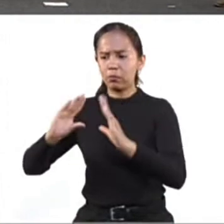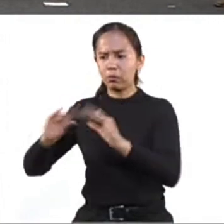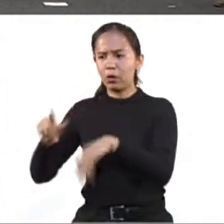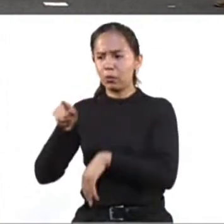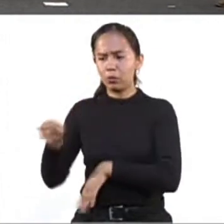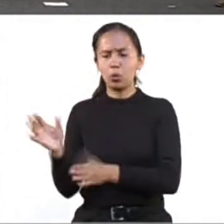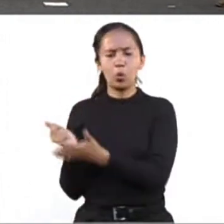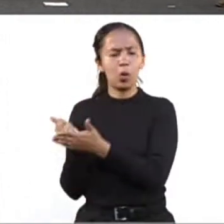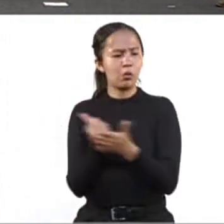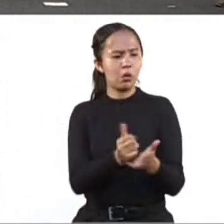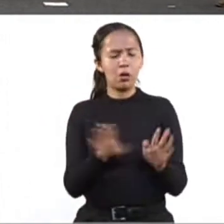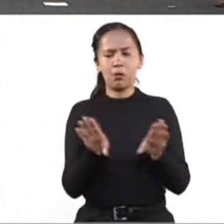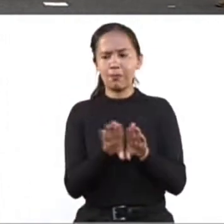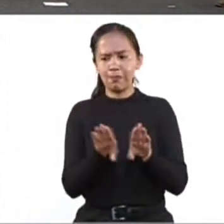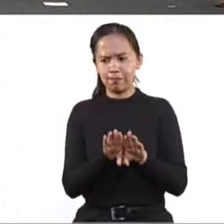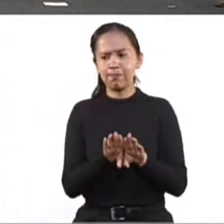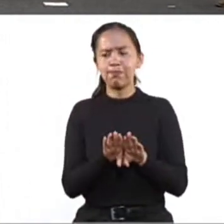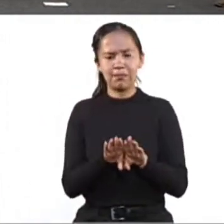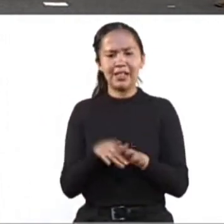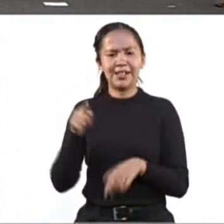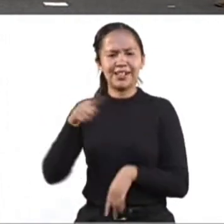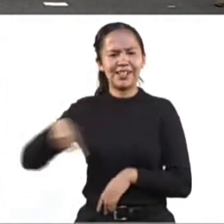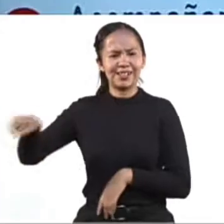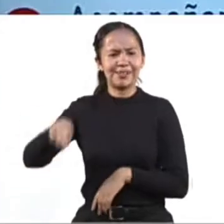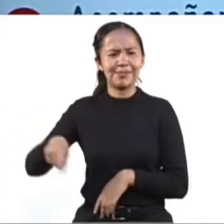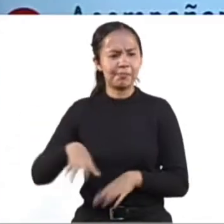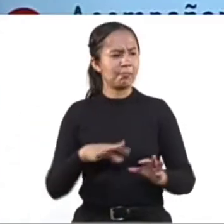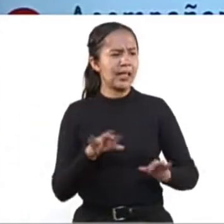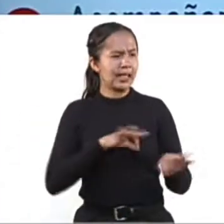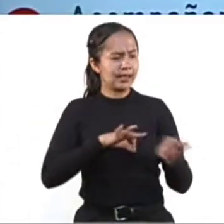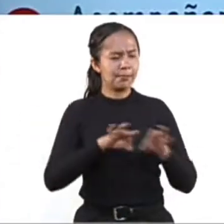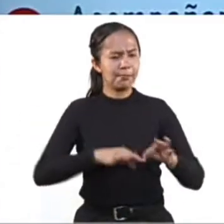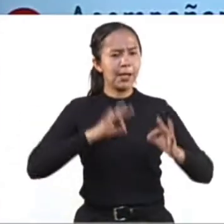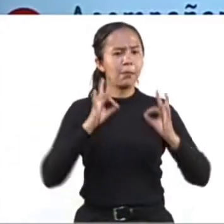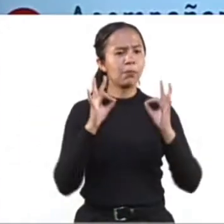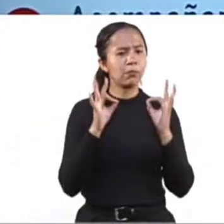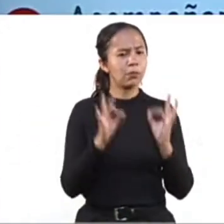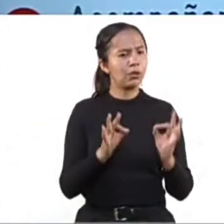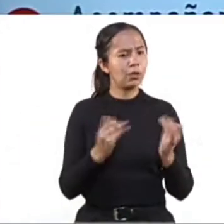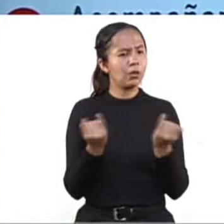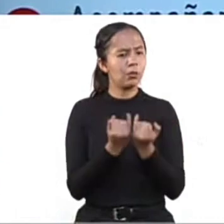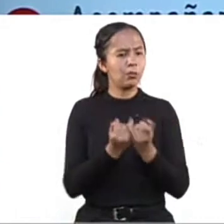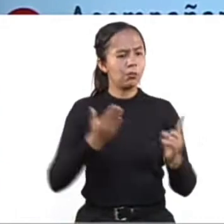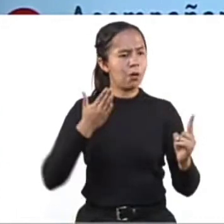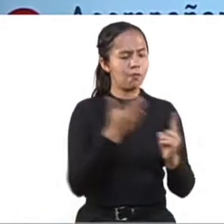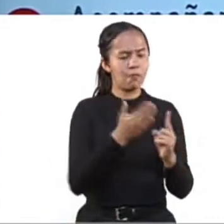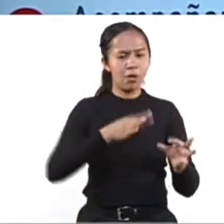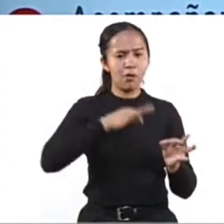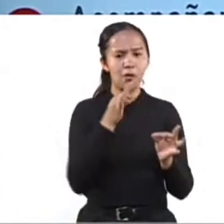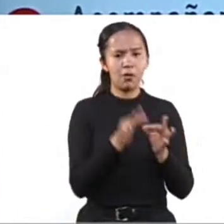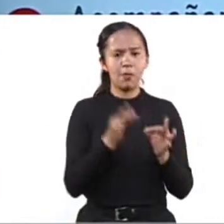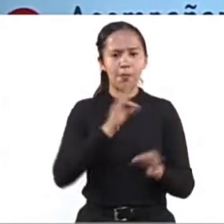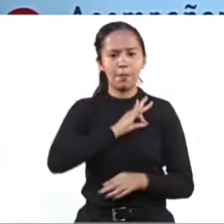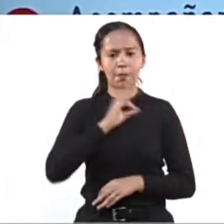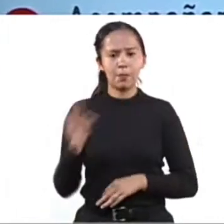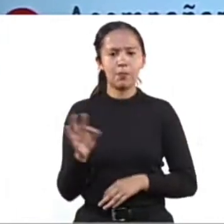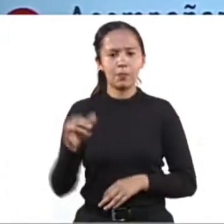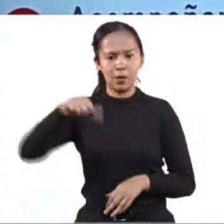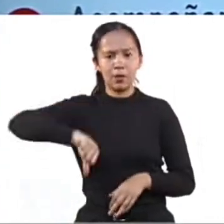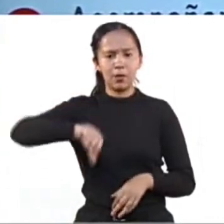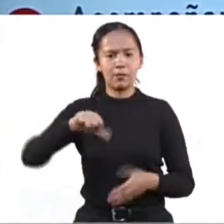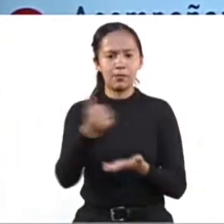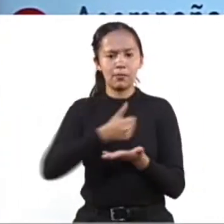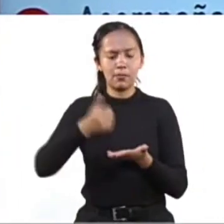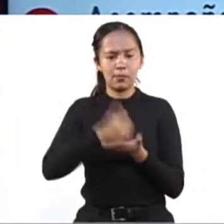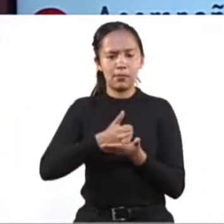de Locatel para que brinden una asesoría especializada, mucho más puntual y precisa en los trámites de la Ciudad de México. Y